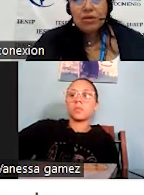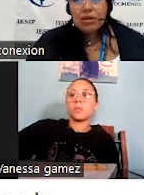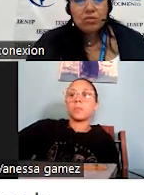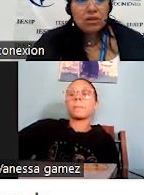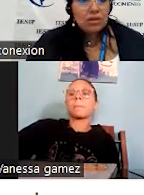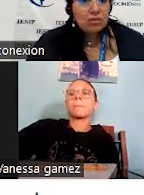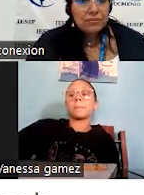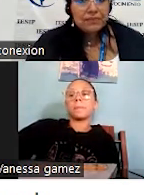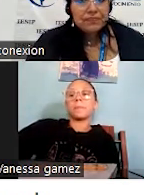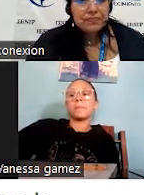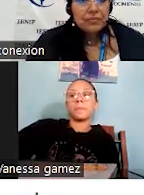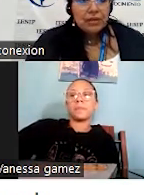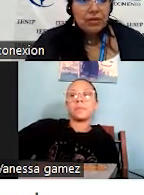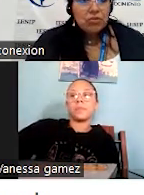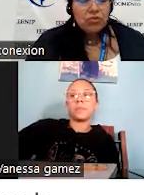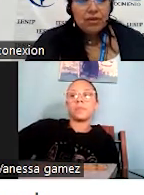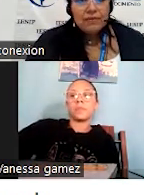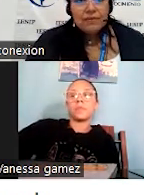Z, los guías turísticos.